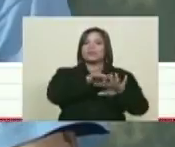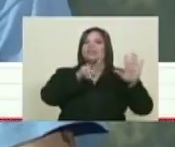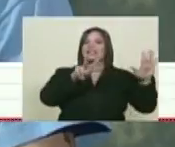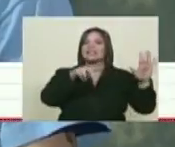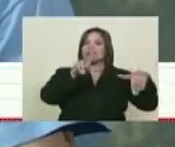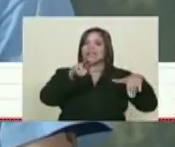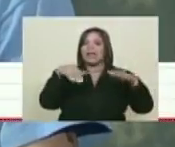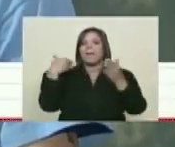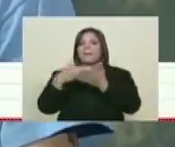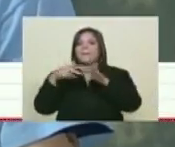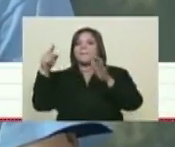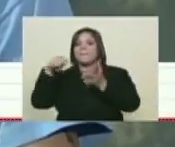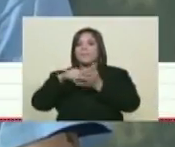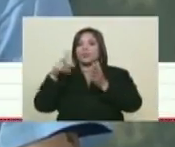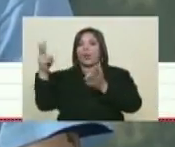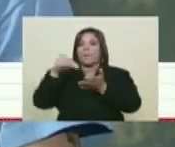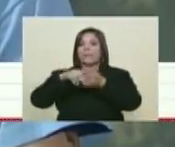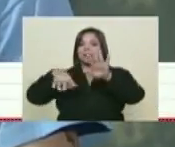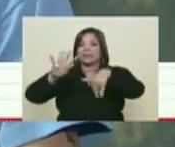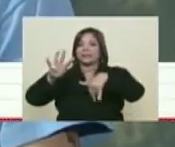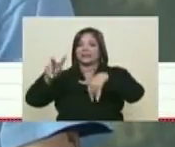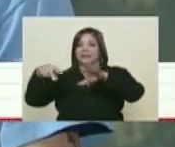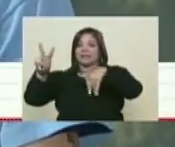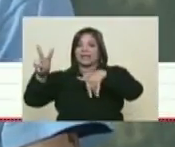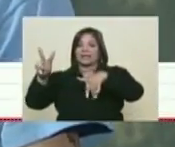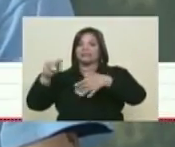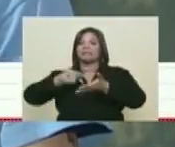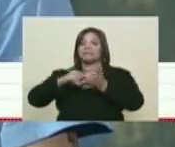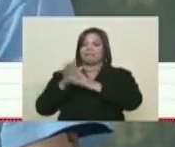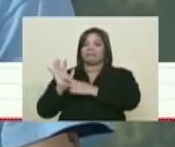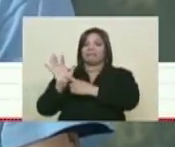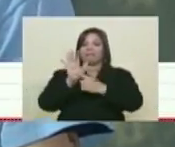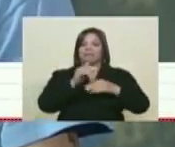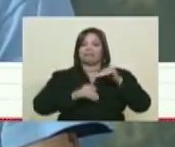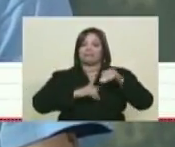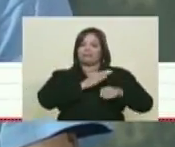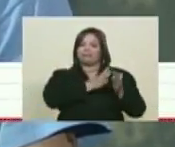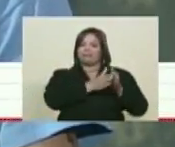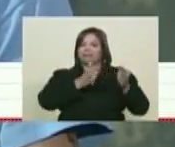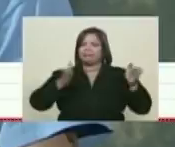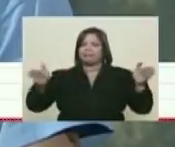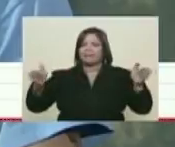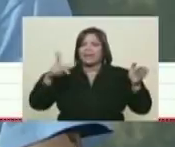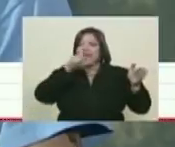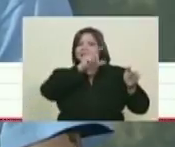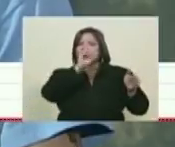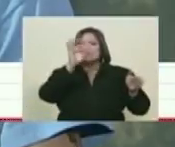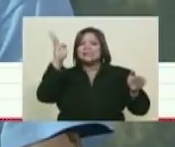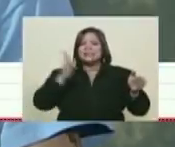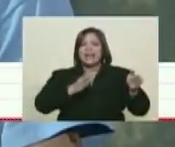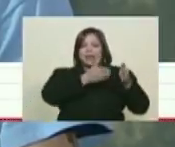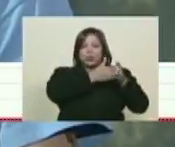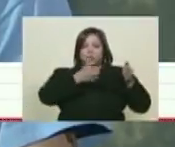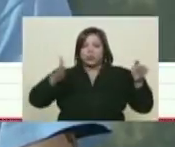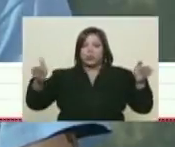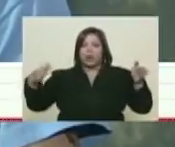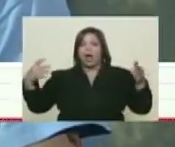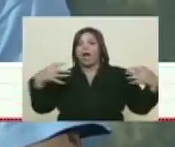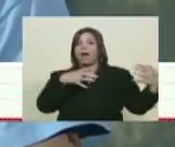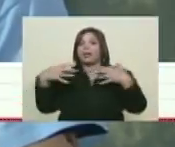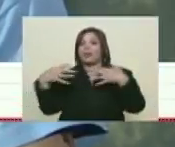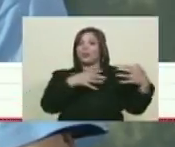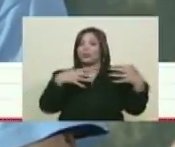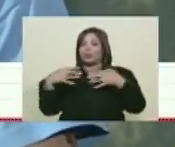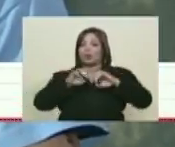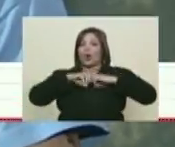2017. Precisamente se busca presentar un recorrido por estos 100 años, 100 años de lucha, 100